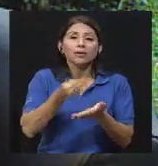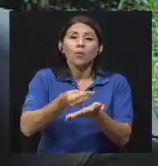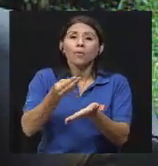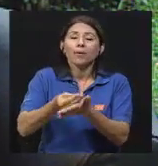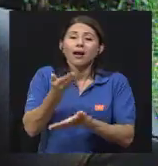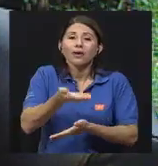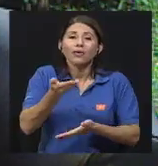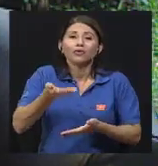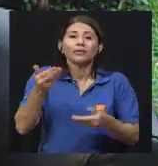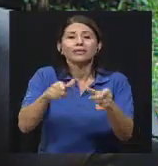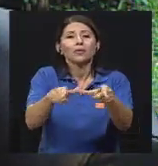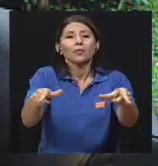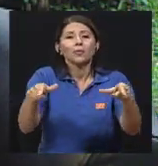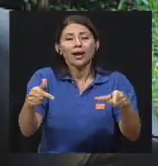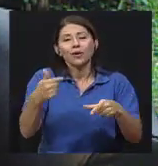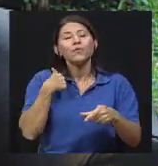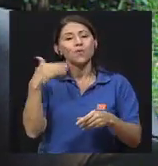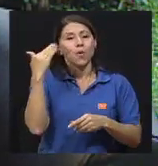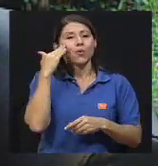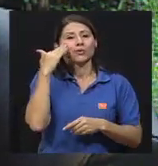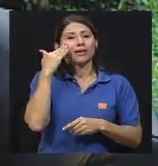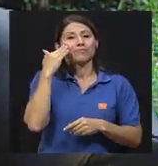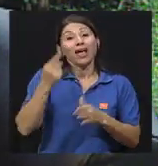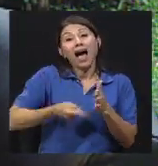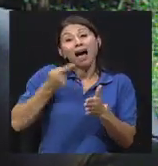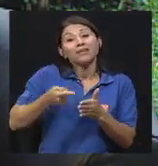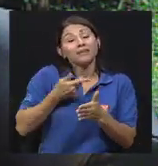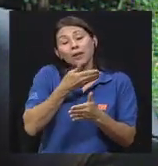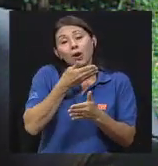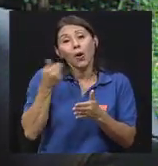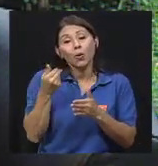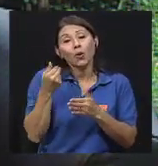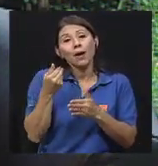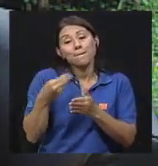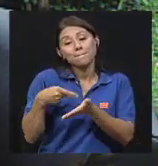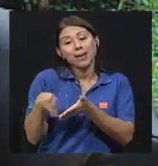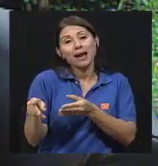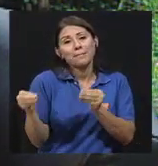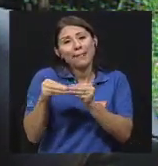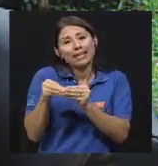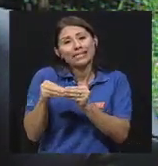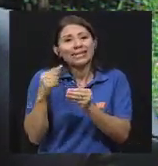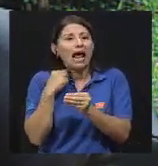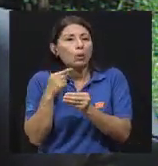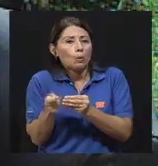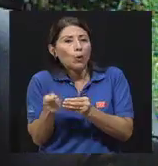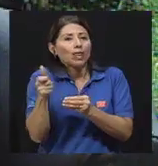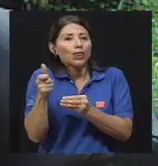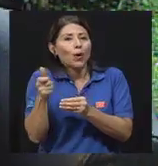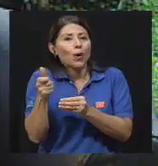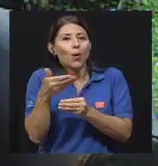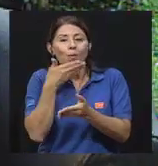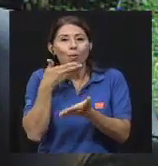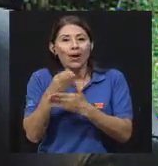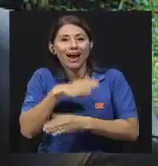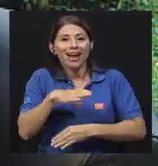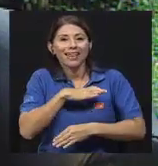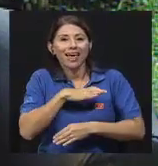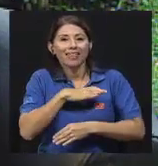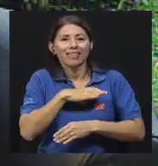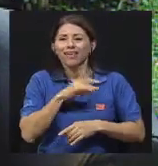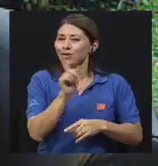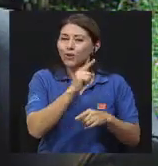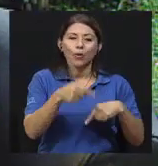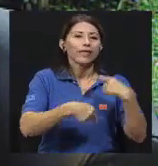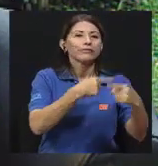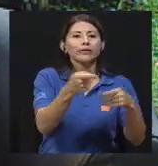A veces es mejor gastar 50 colones más en un proveedor conocido y de buena calidad, que después ir a pagar el remedio de